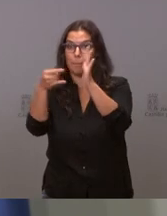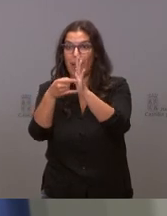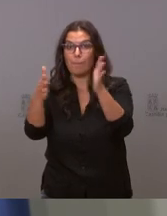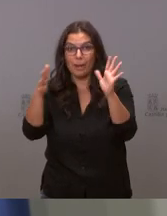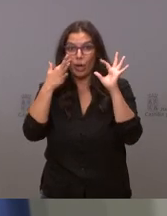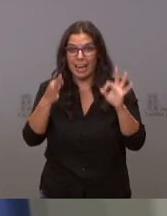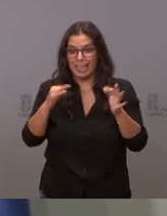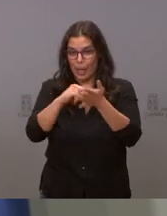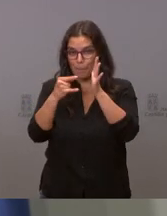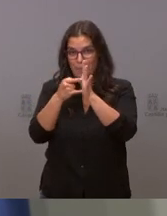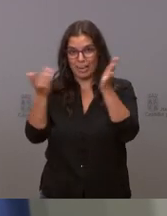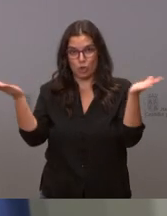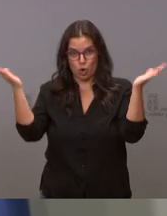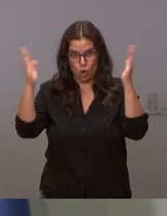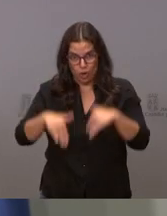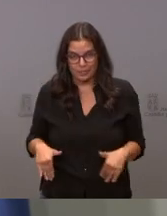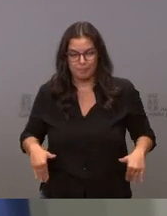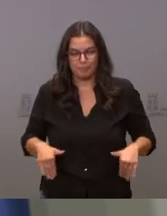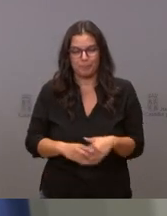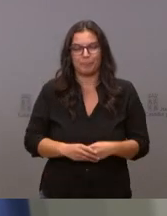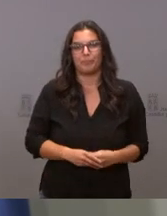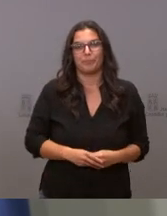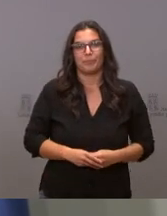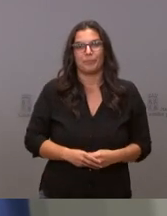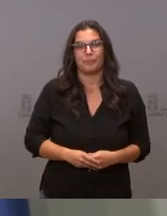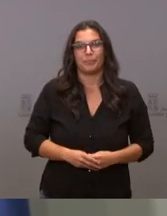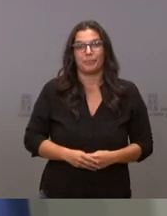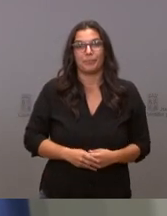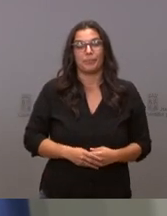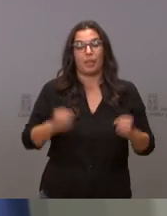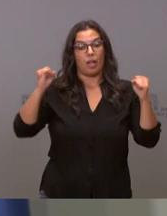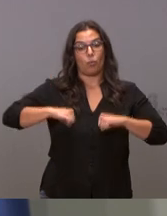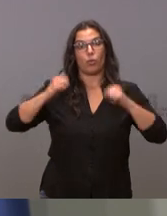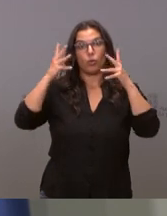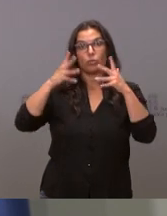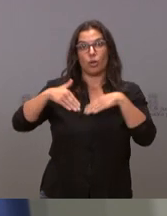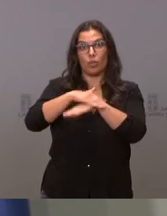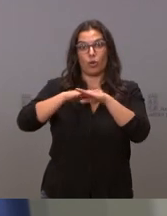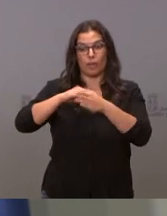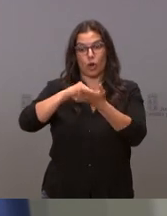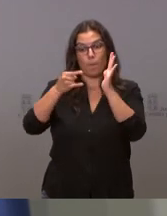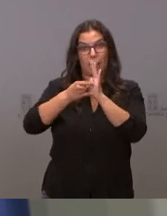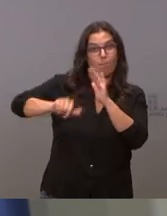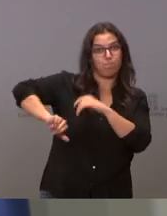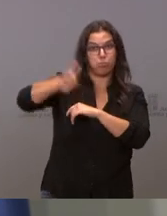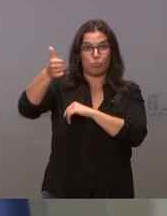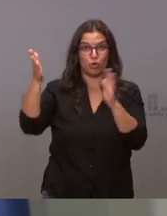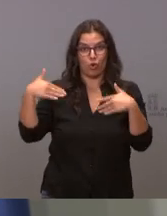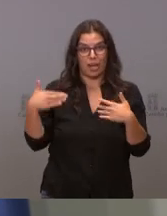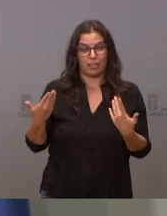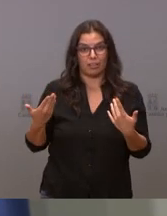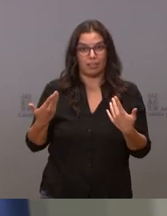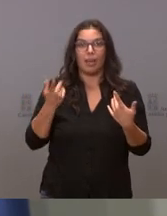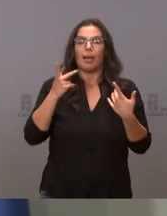porque no existe en los acuerdos del consejo de gobierno tal cosa ¿hay una